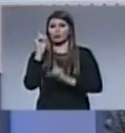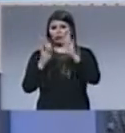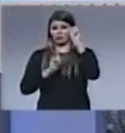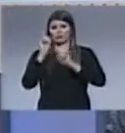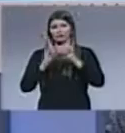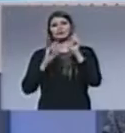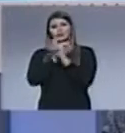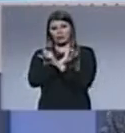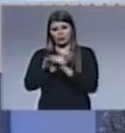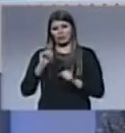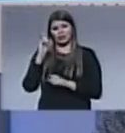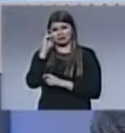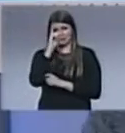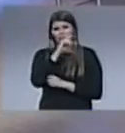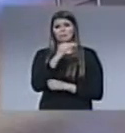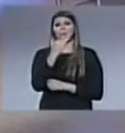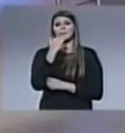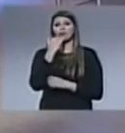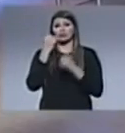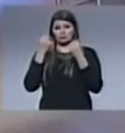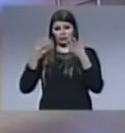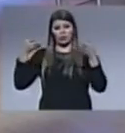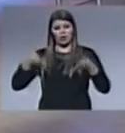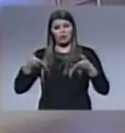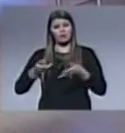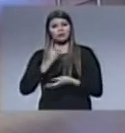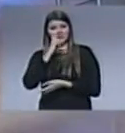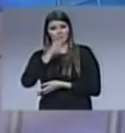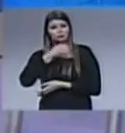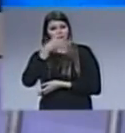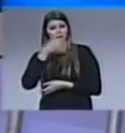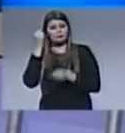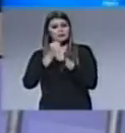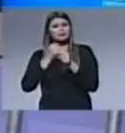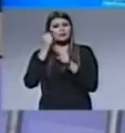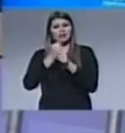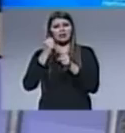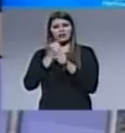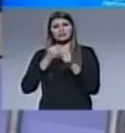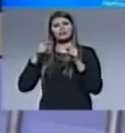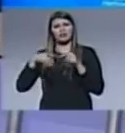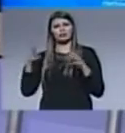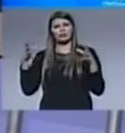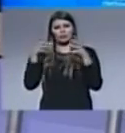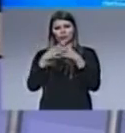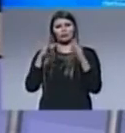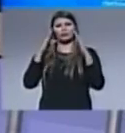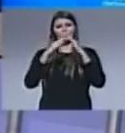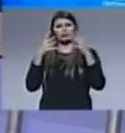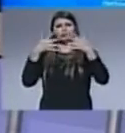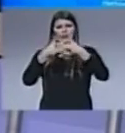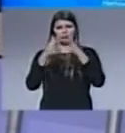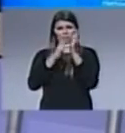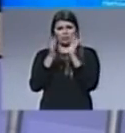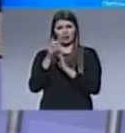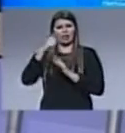se puede tornar difícil. Hoy queremos contarte más acerca del trabajo que realiza el Hogar Unidos por Cristo. Este hogar